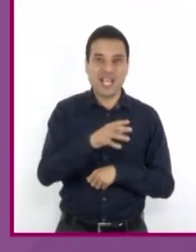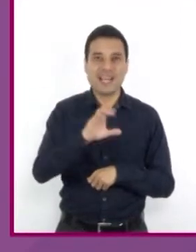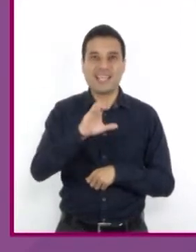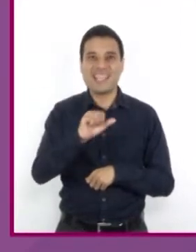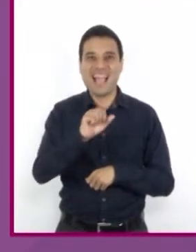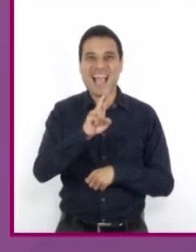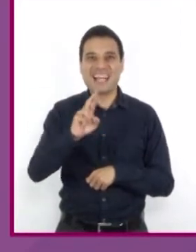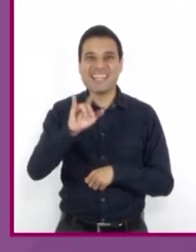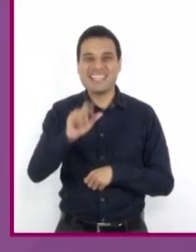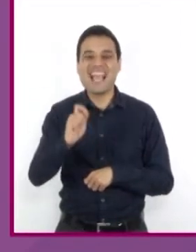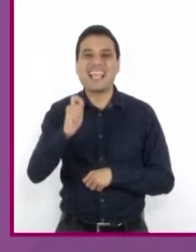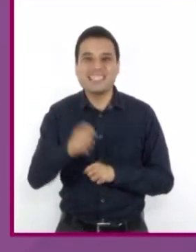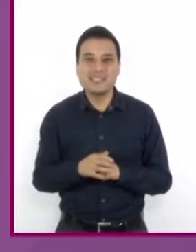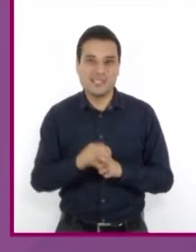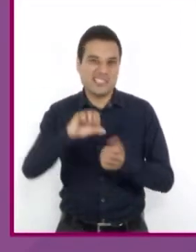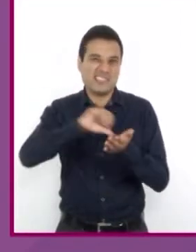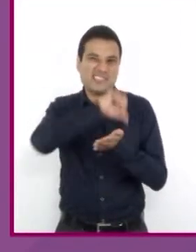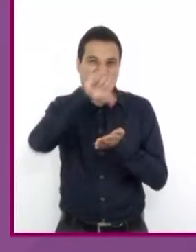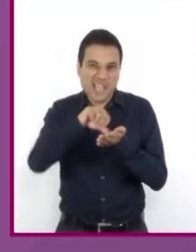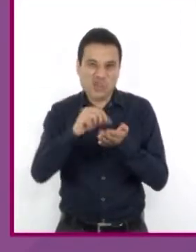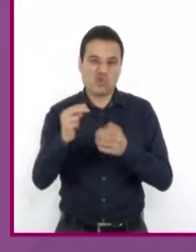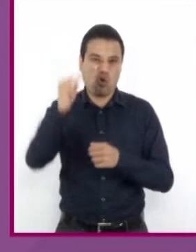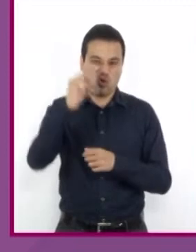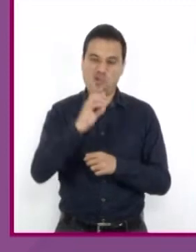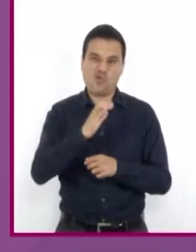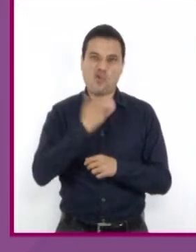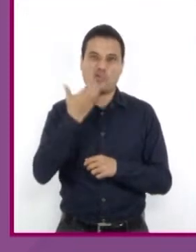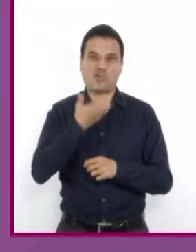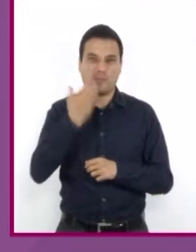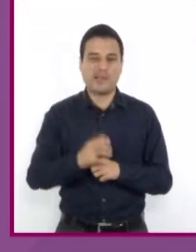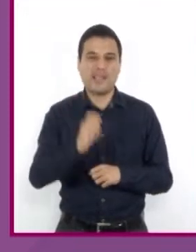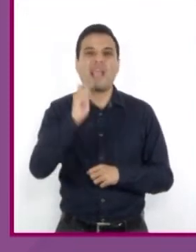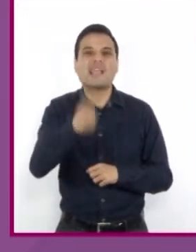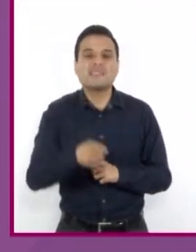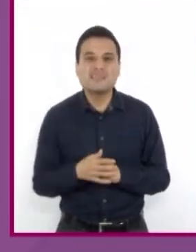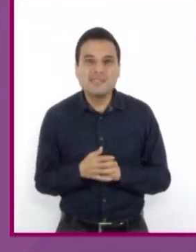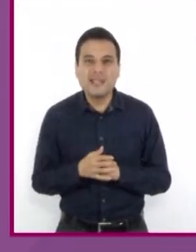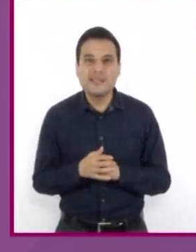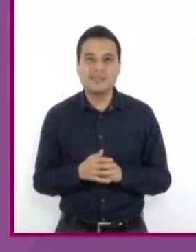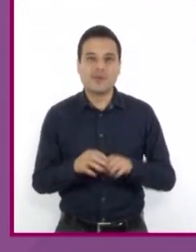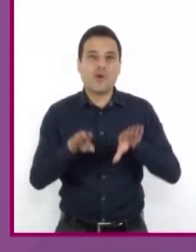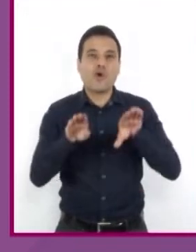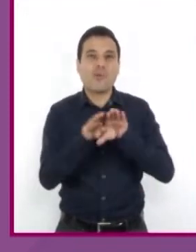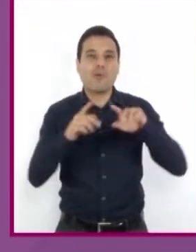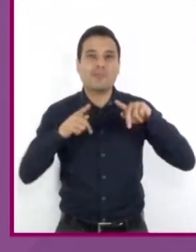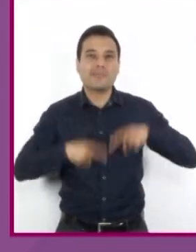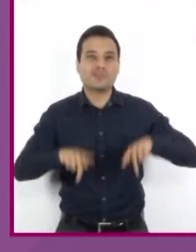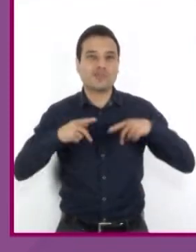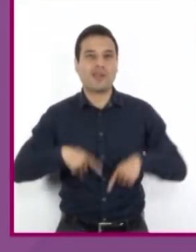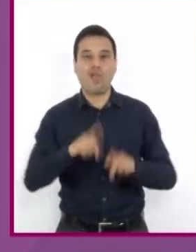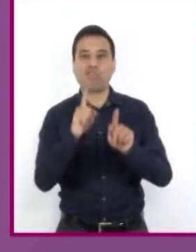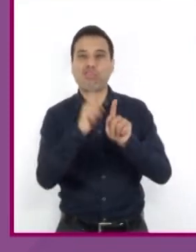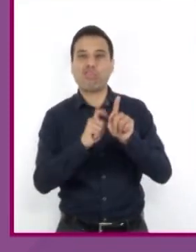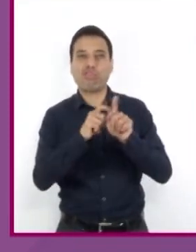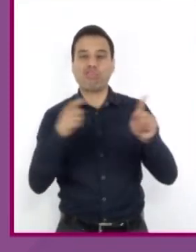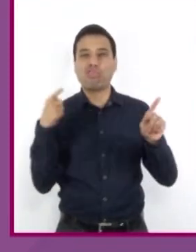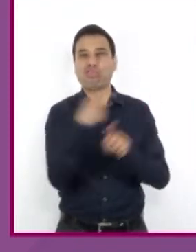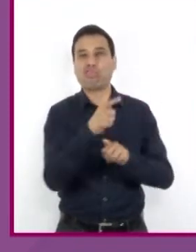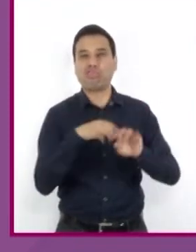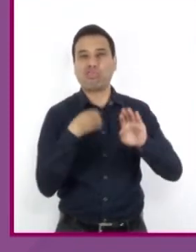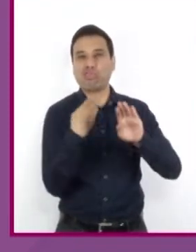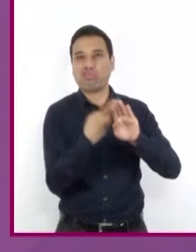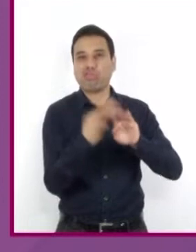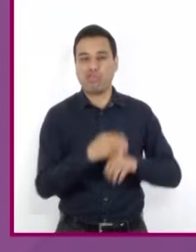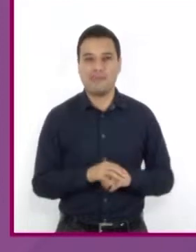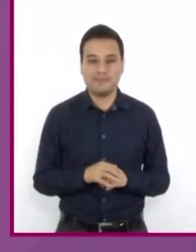usada en la zona centro y algunas partes del norte de nuestro país y que se refiere a quien se burla de otra persona de manera ofensiva o que resulta